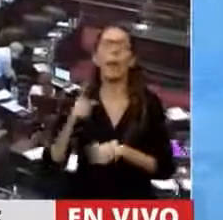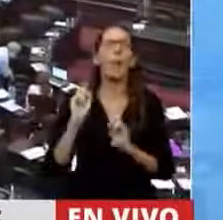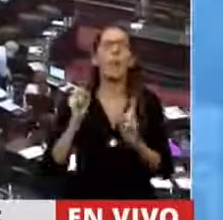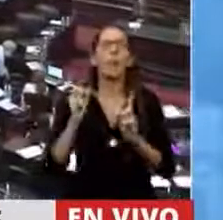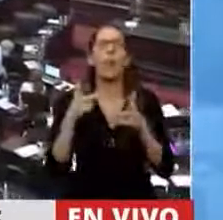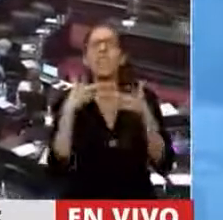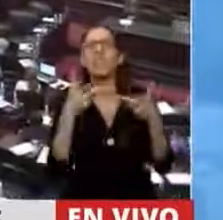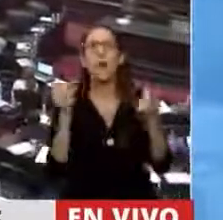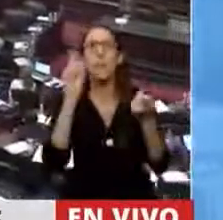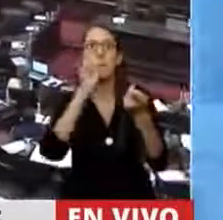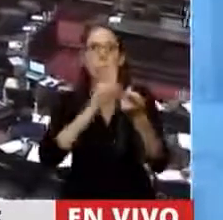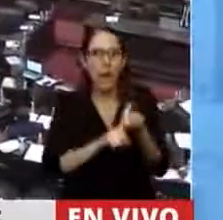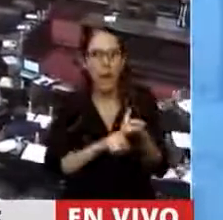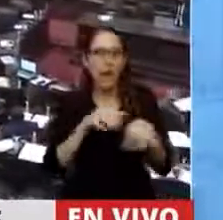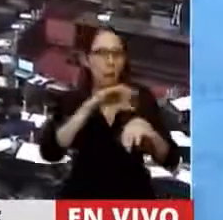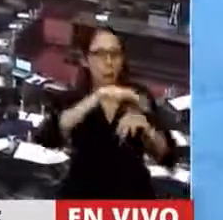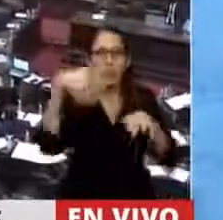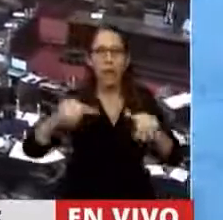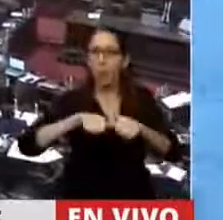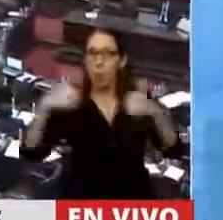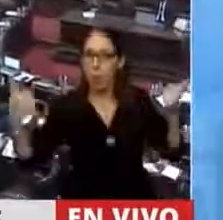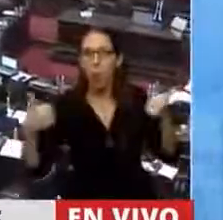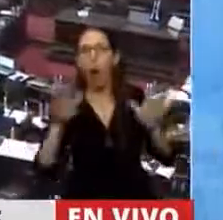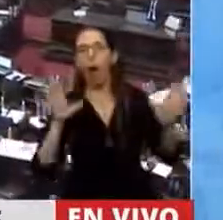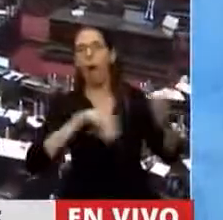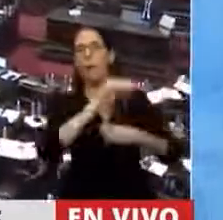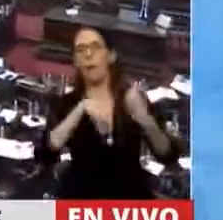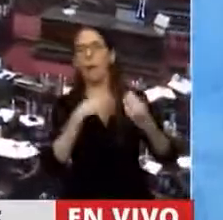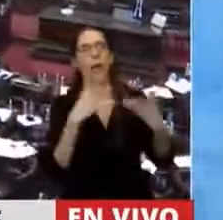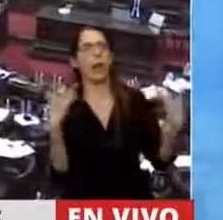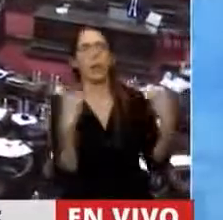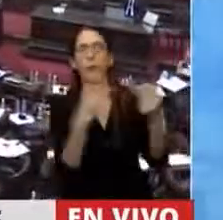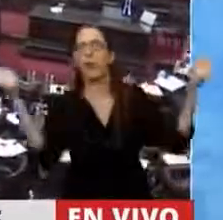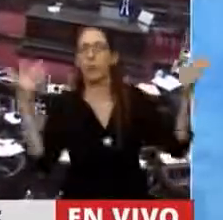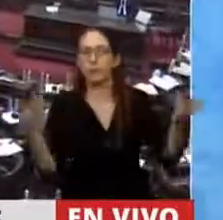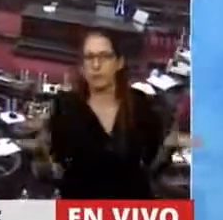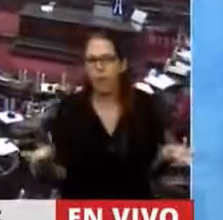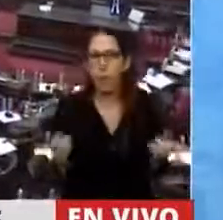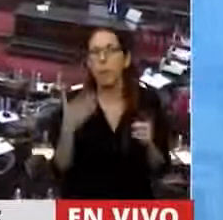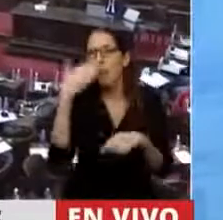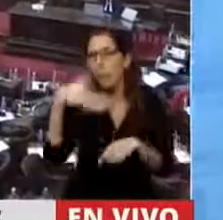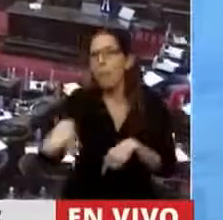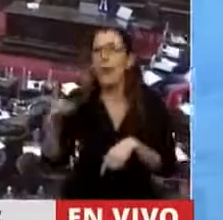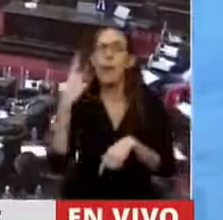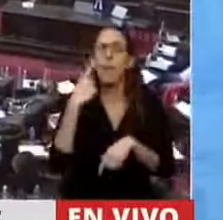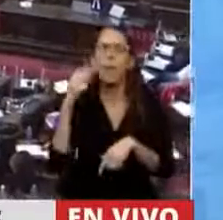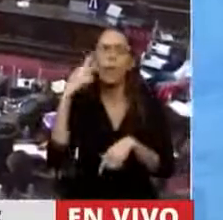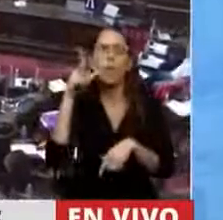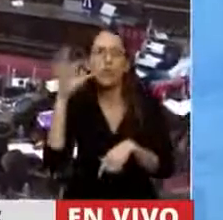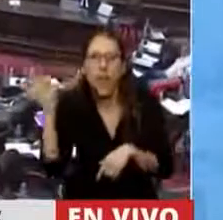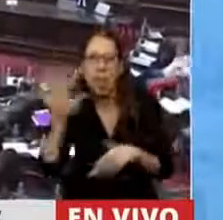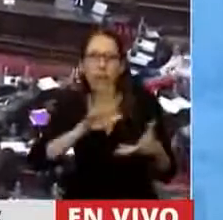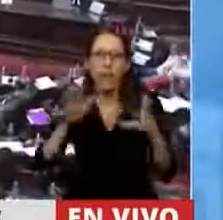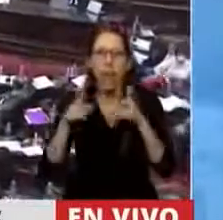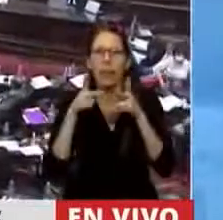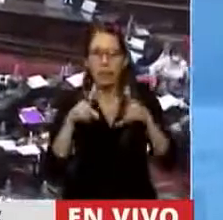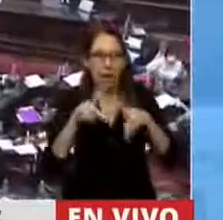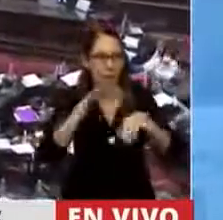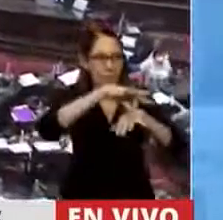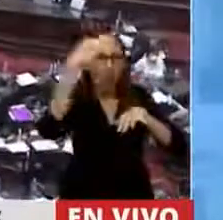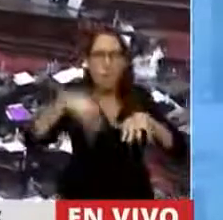civil era el fin de la familia, que lo repitieron en los 80 cuando se legalizó el divorcio,